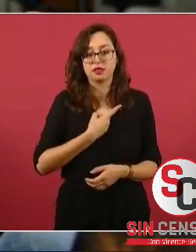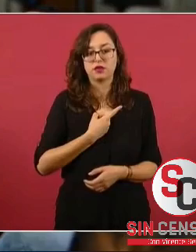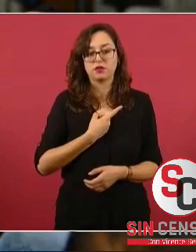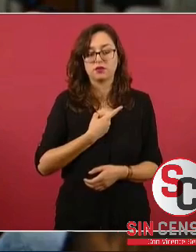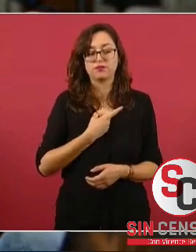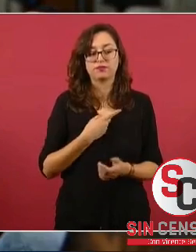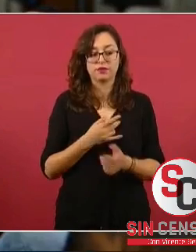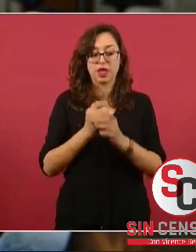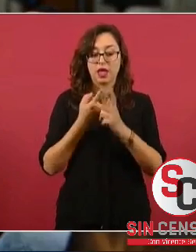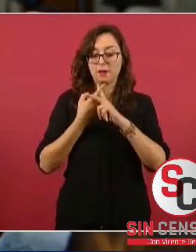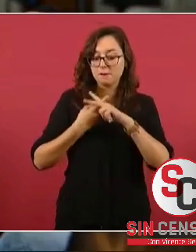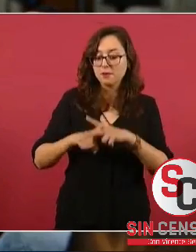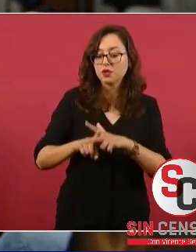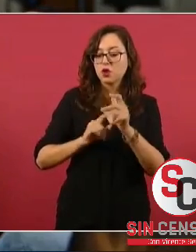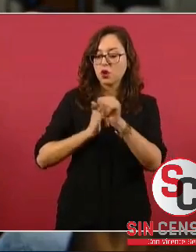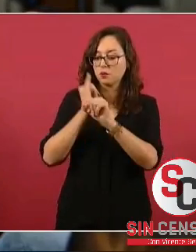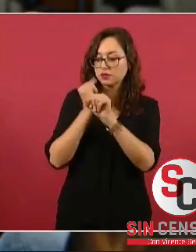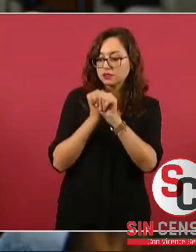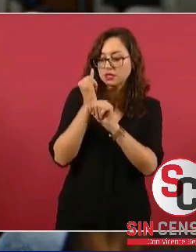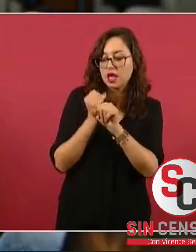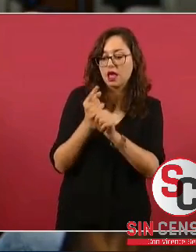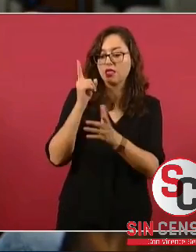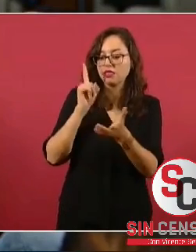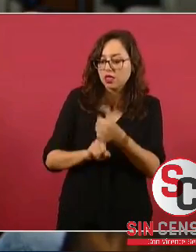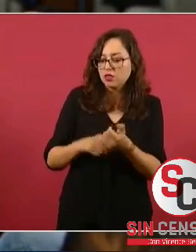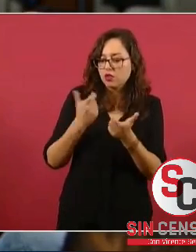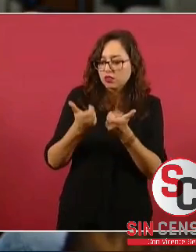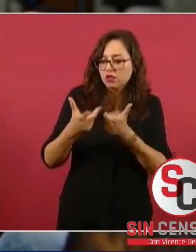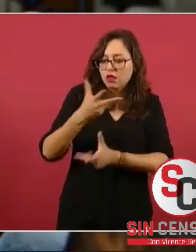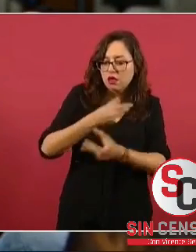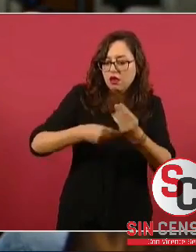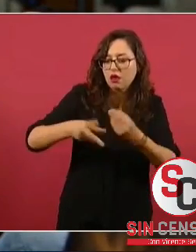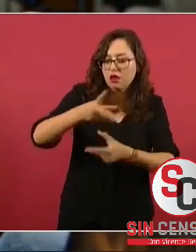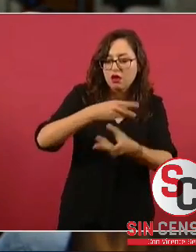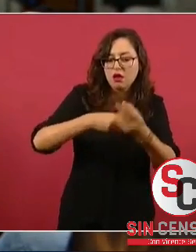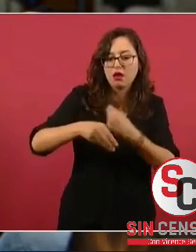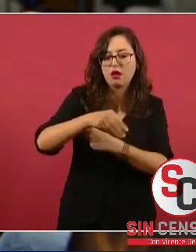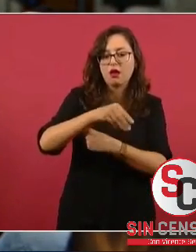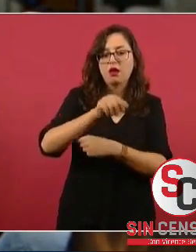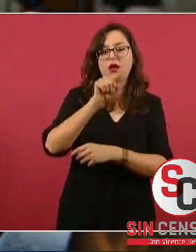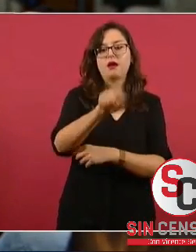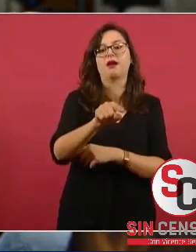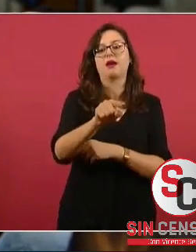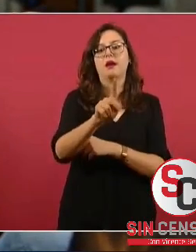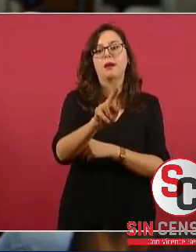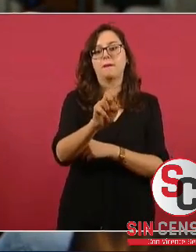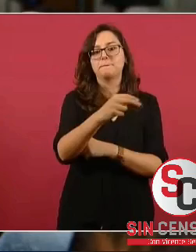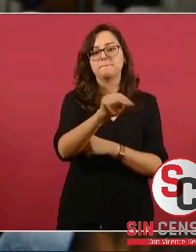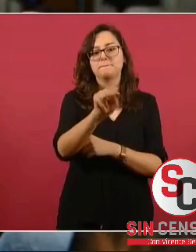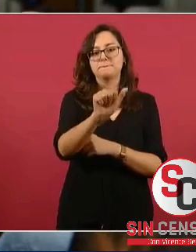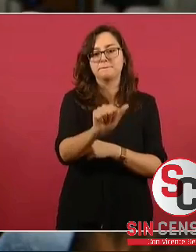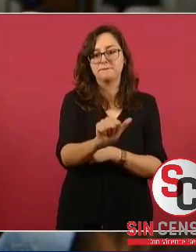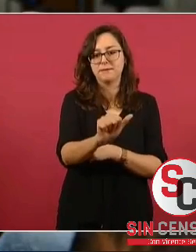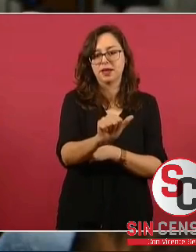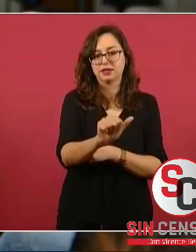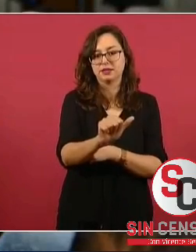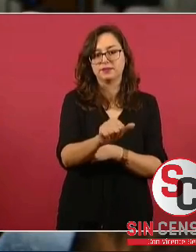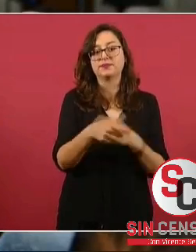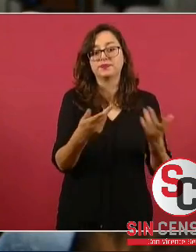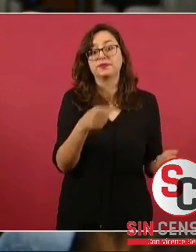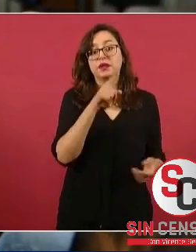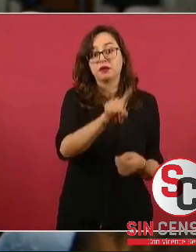capitales que llevaban a Peña Nieto. Y en el marco de aquella visa dorada en España y su vida de